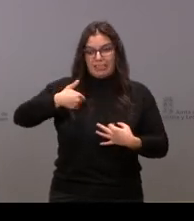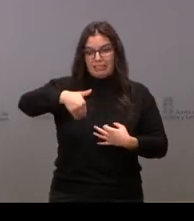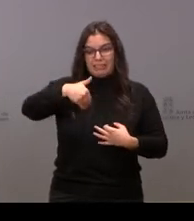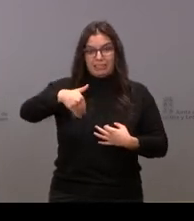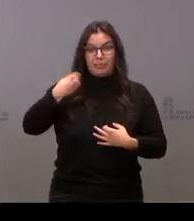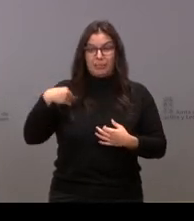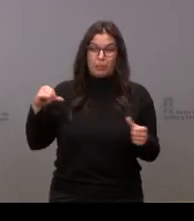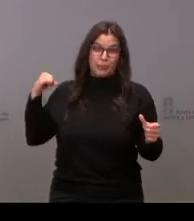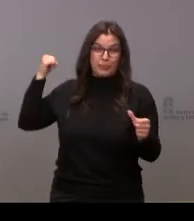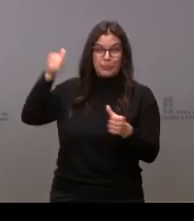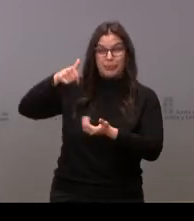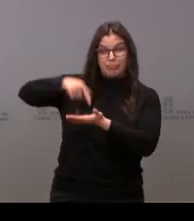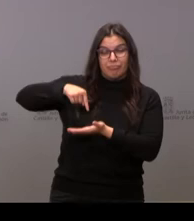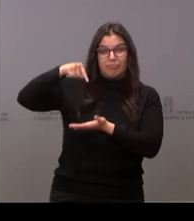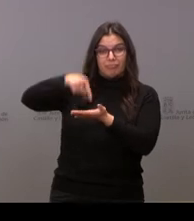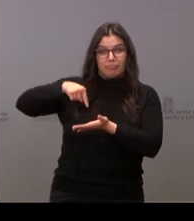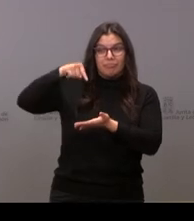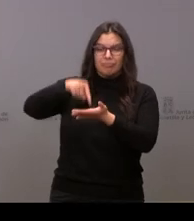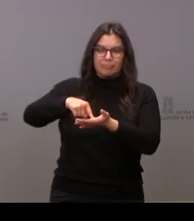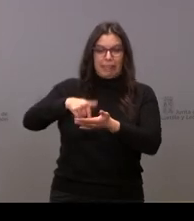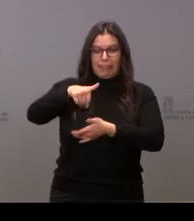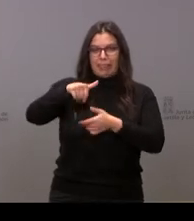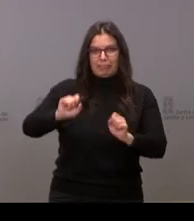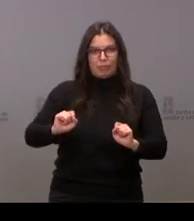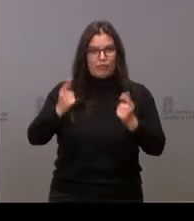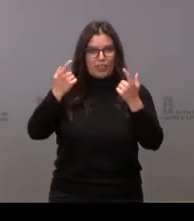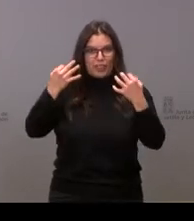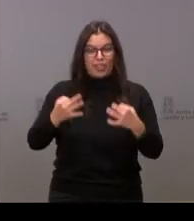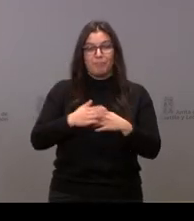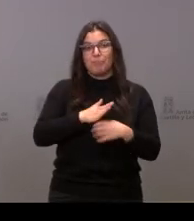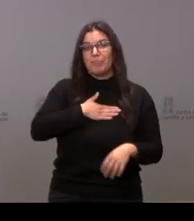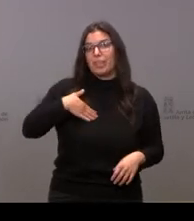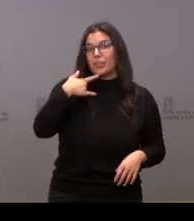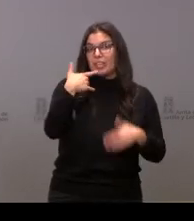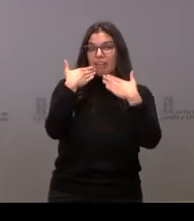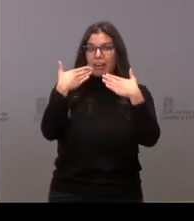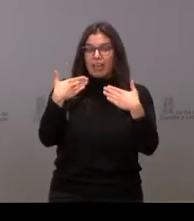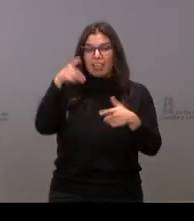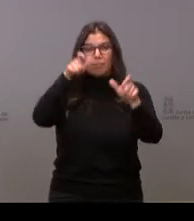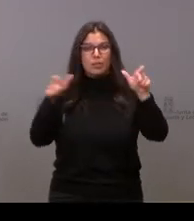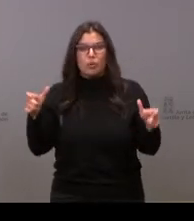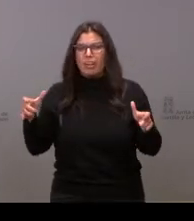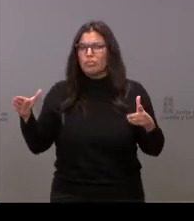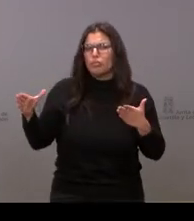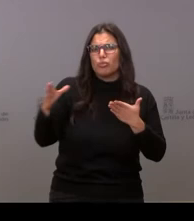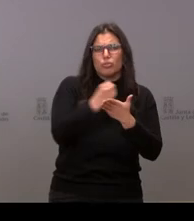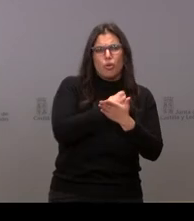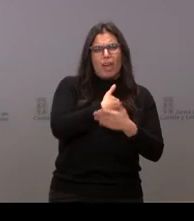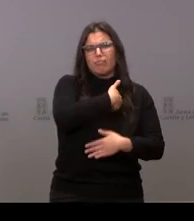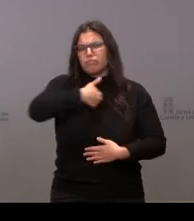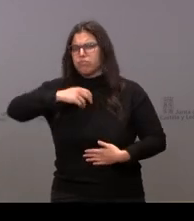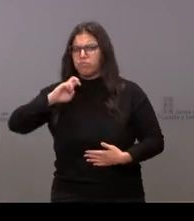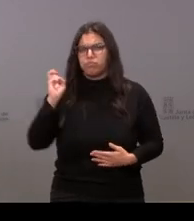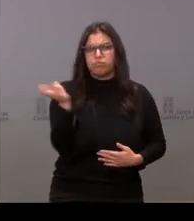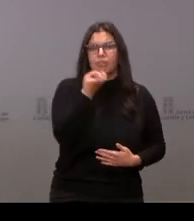reivindicación ya desde hace largos años. Quiero agradecer a todos los que, de una manera o de otra, han colaborado